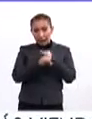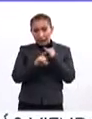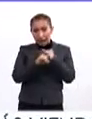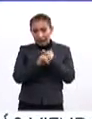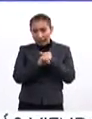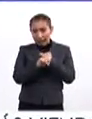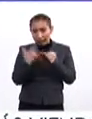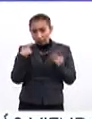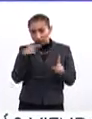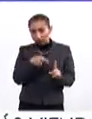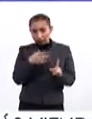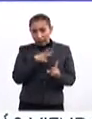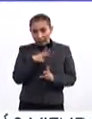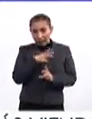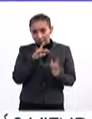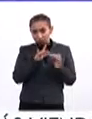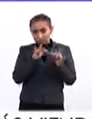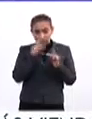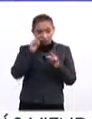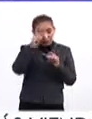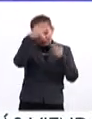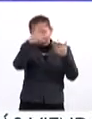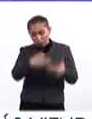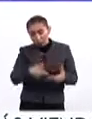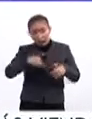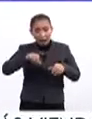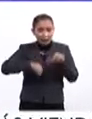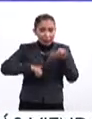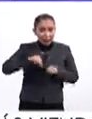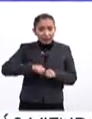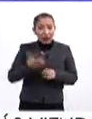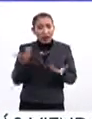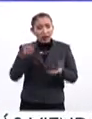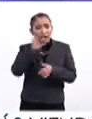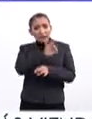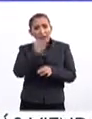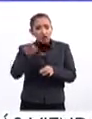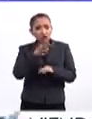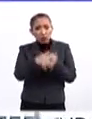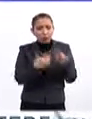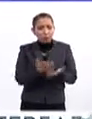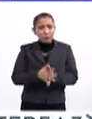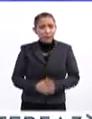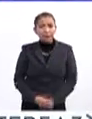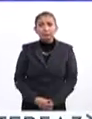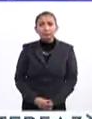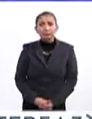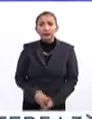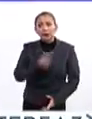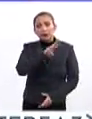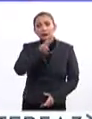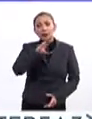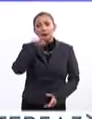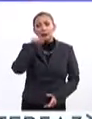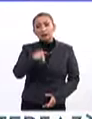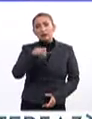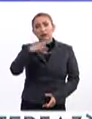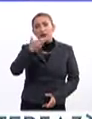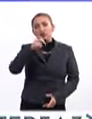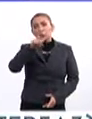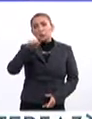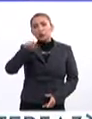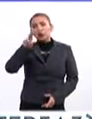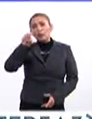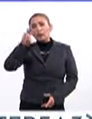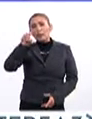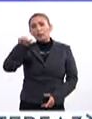página de internet, supongo, donde pueden revisar todo esto, y la telemerización, y en fin, otro tipo de ventas? Sí, www.chopo